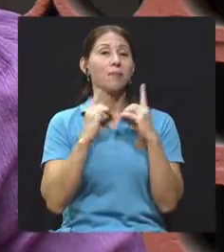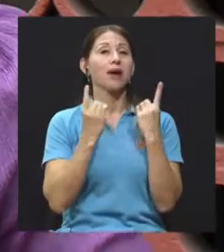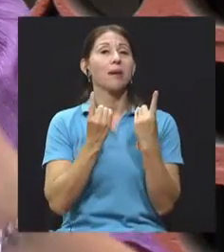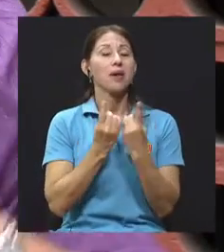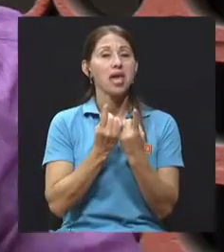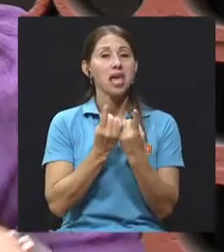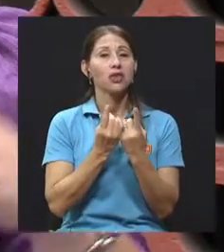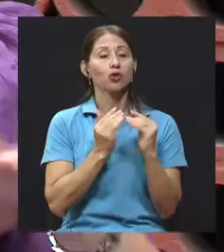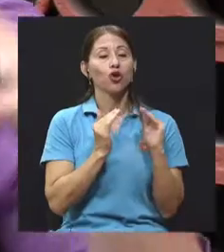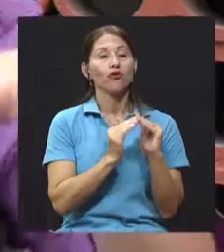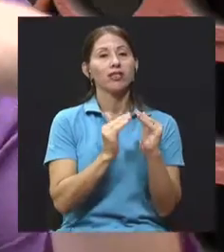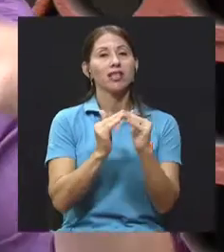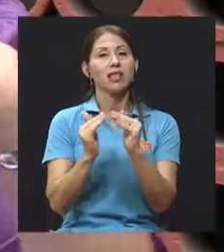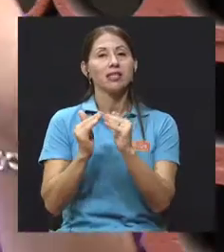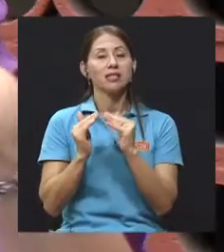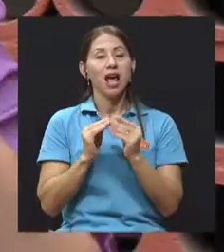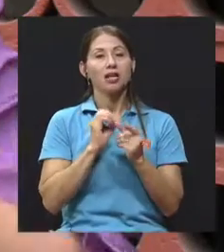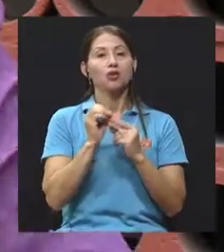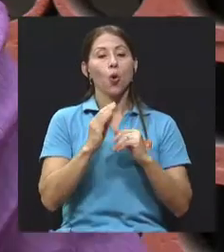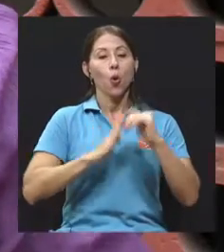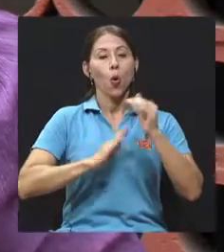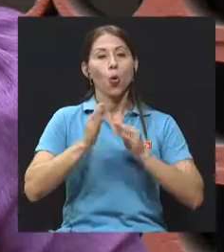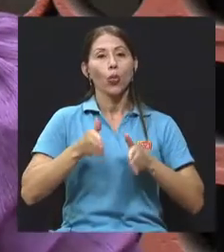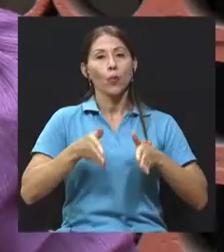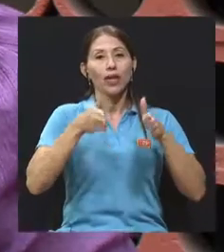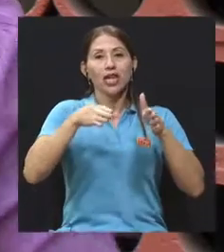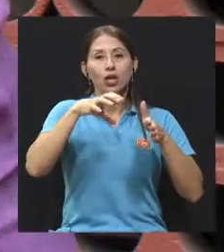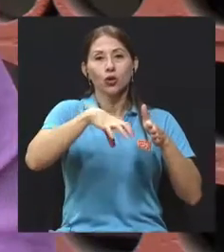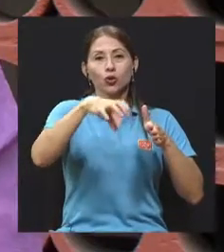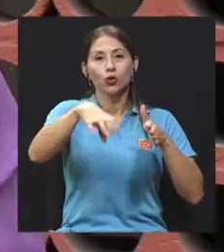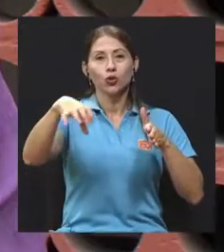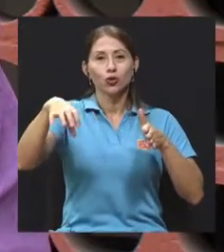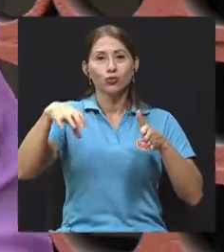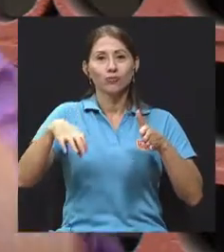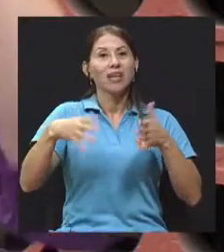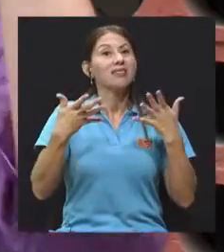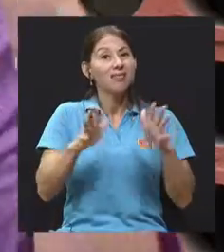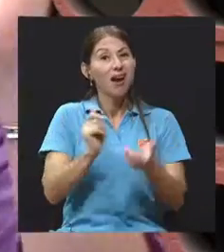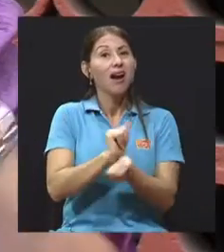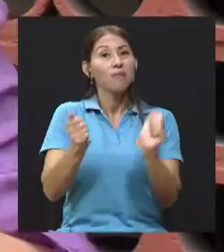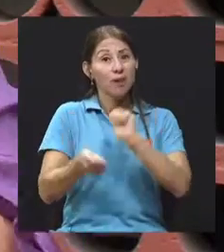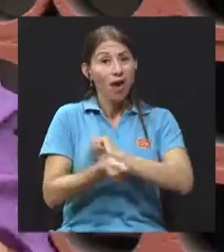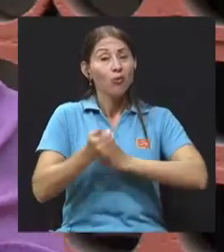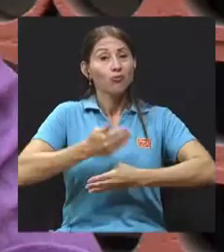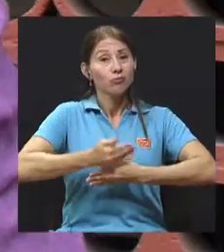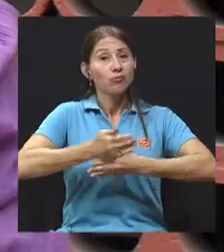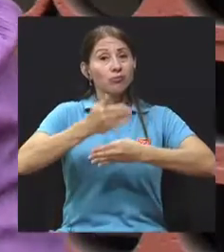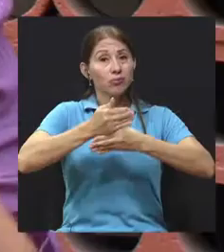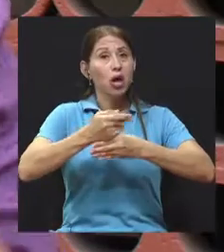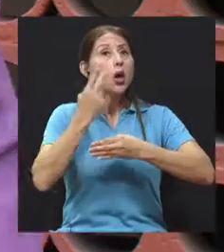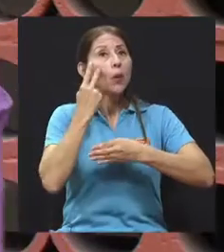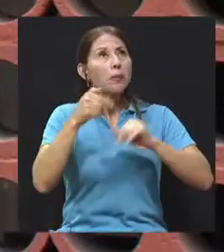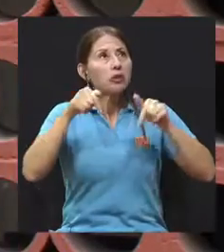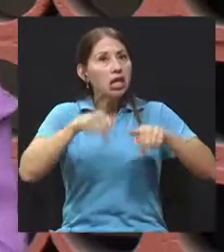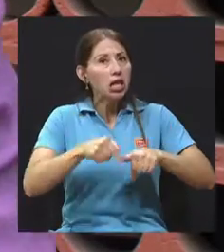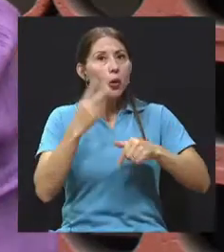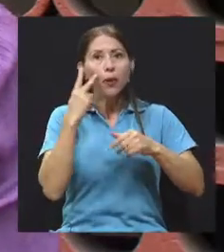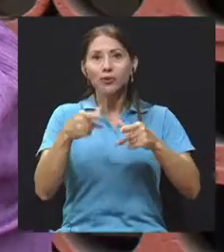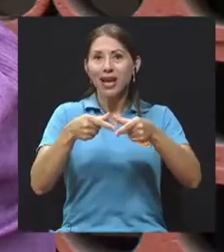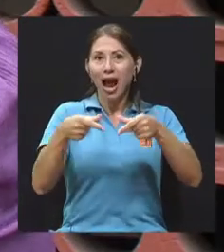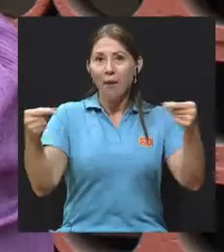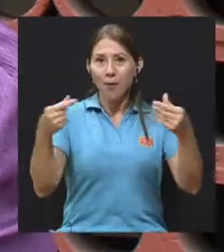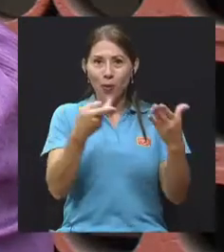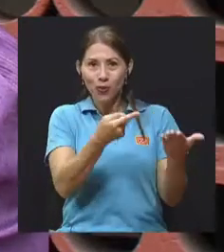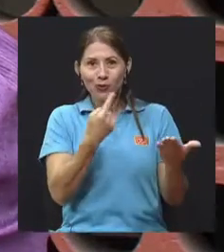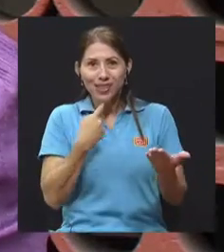residenciales, ya como que antes esas casas han cambiado, ahora lo vemos aquí en nuestro país, en otras latitudes ni para qué, en Japón, que es el ejemplo